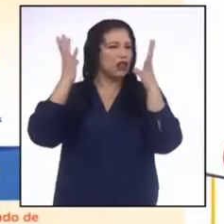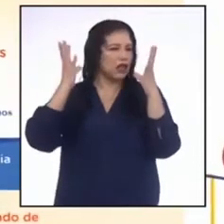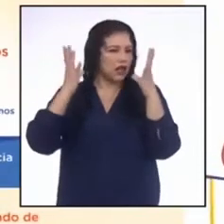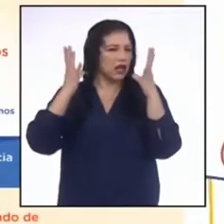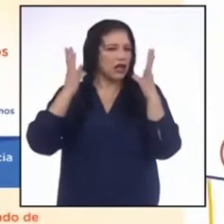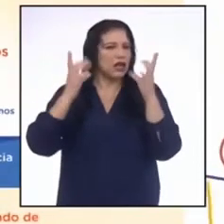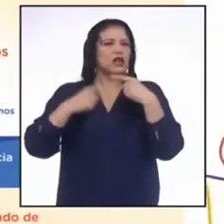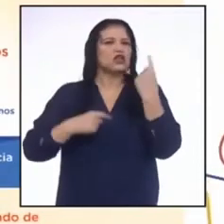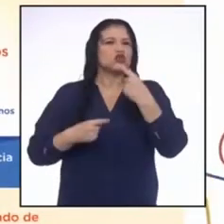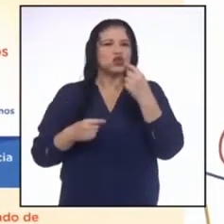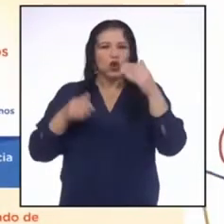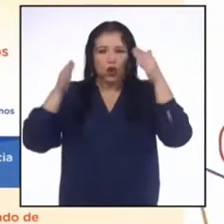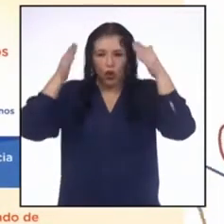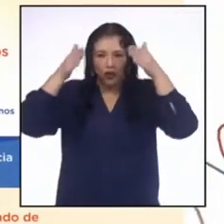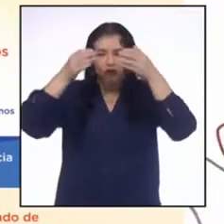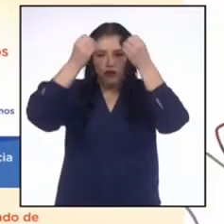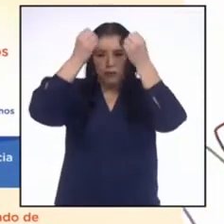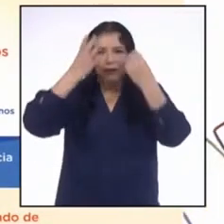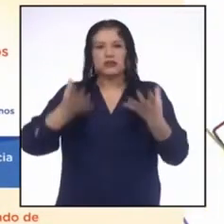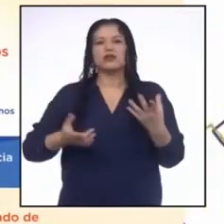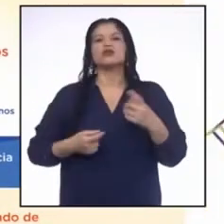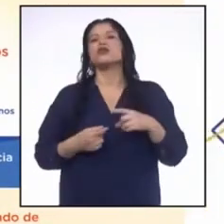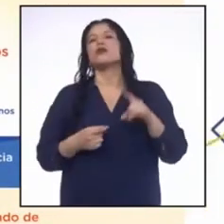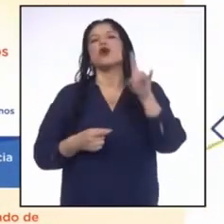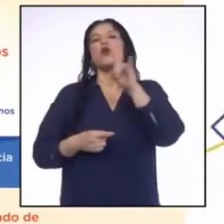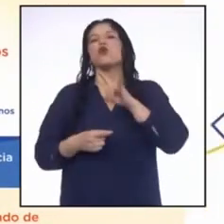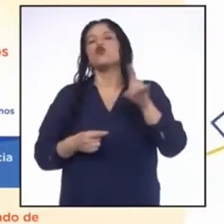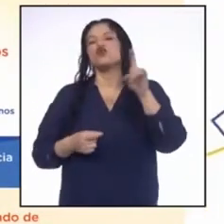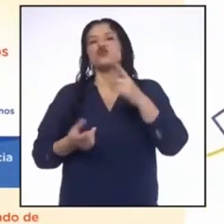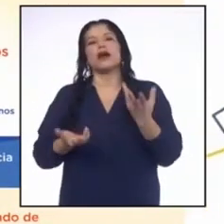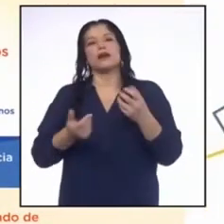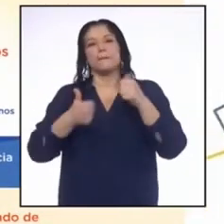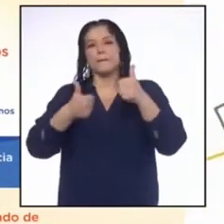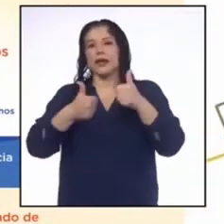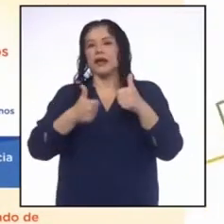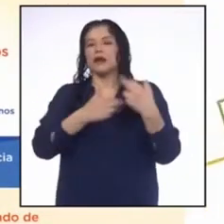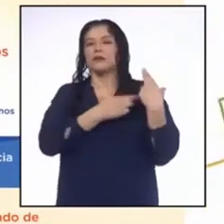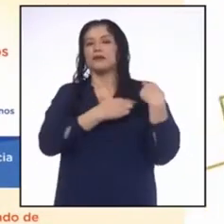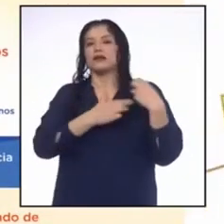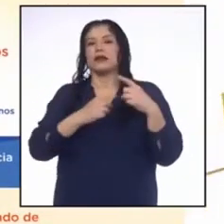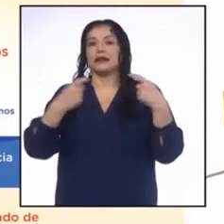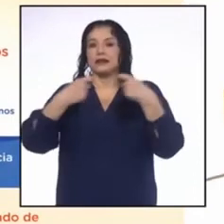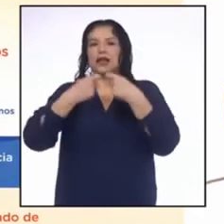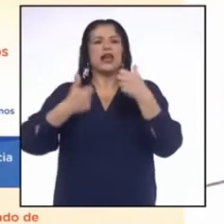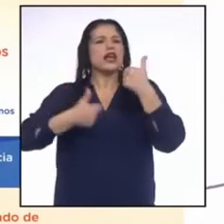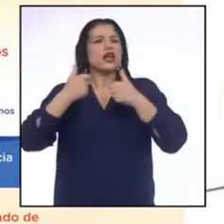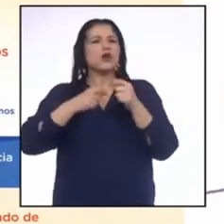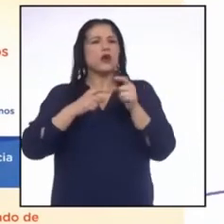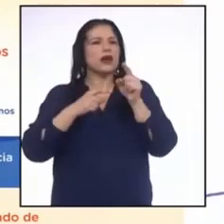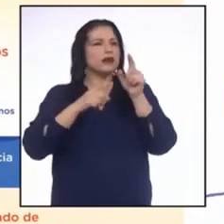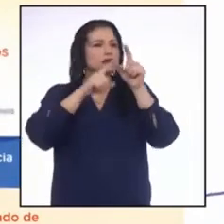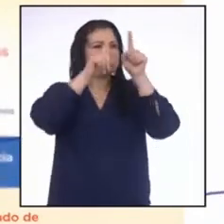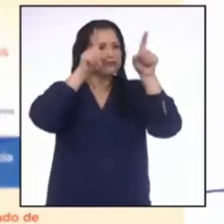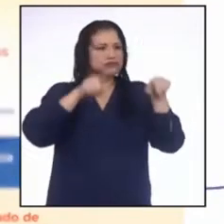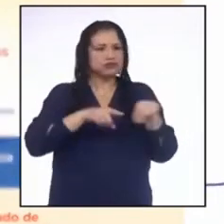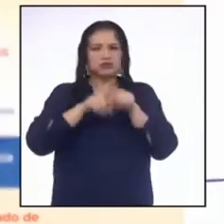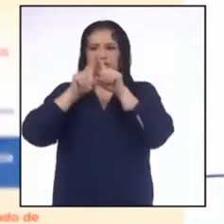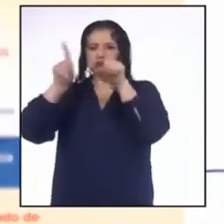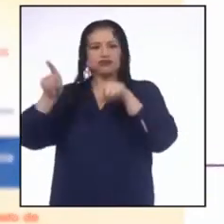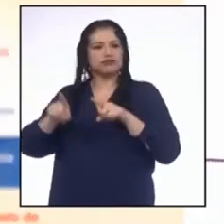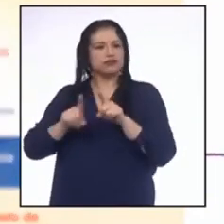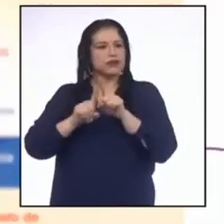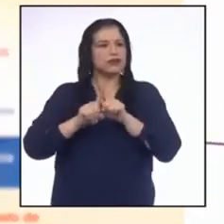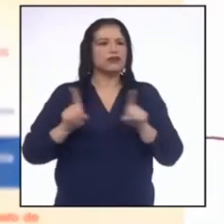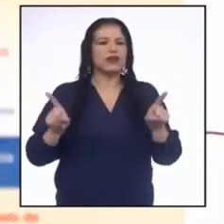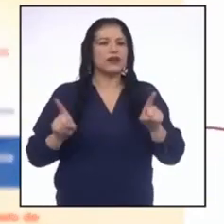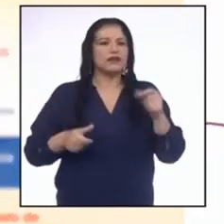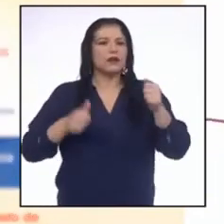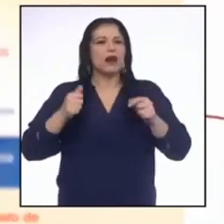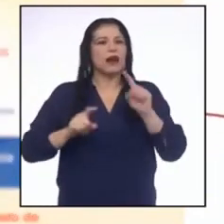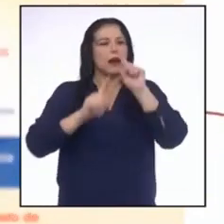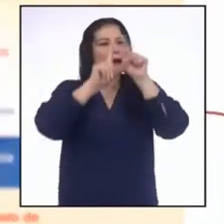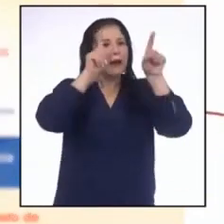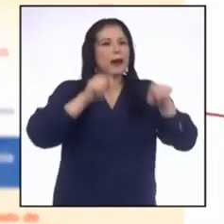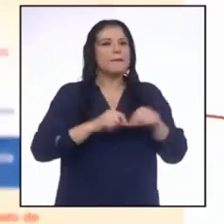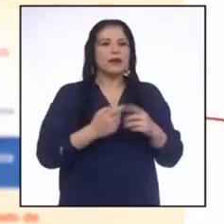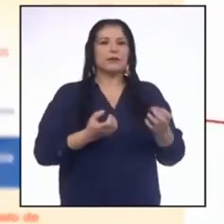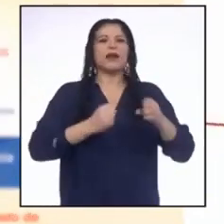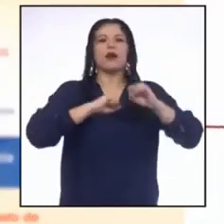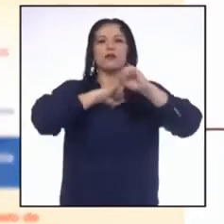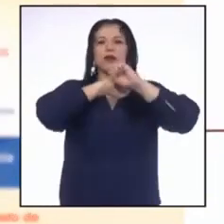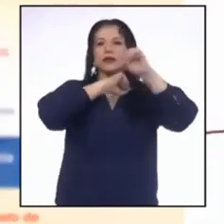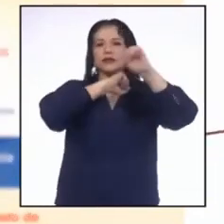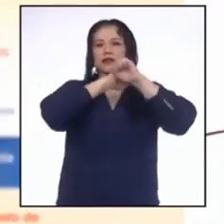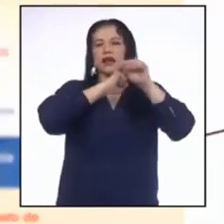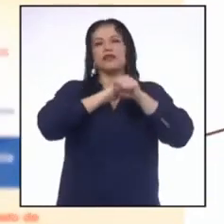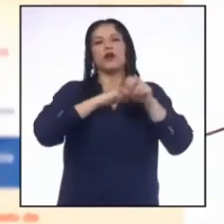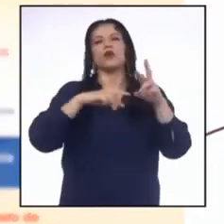electricidad. ¿Y cuál es la diferencia entre ambos afiches? El primero publicita un evento,